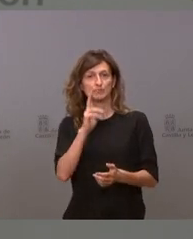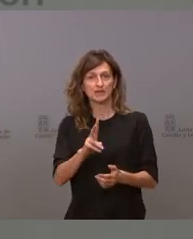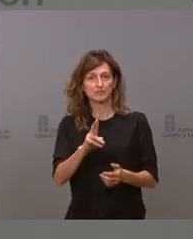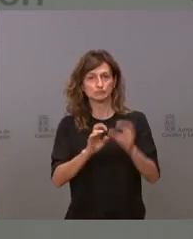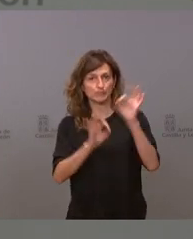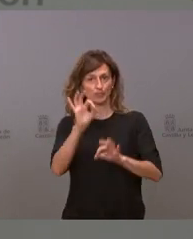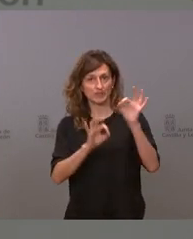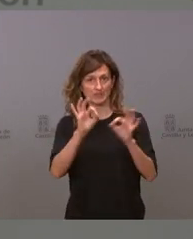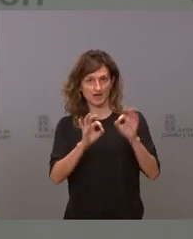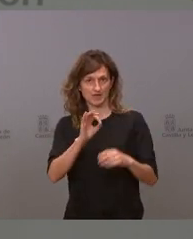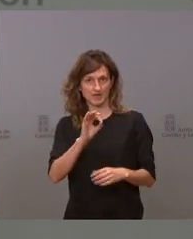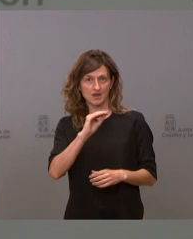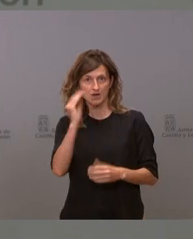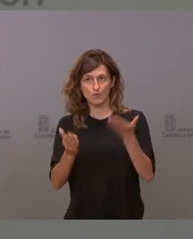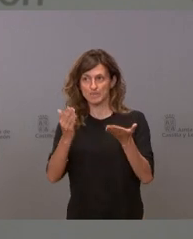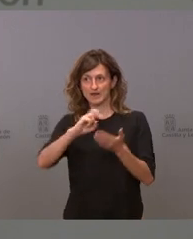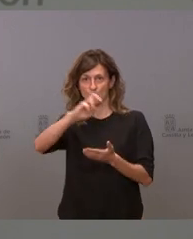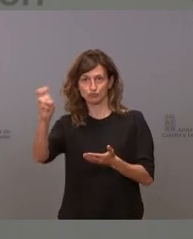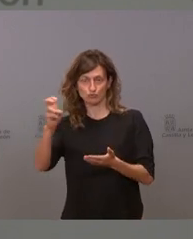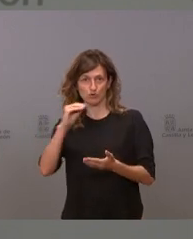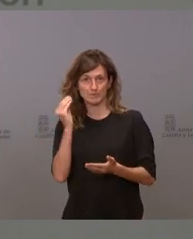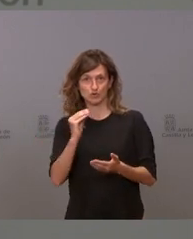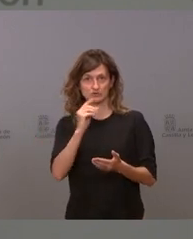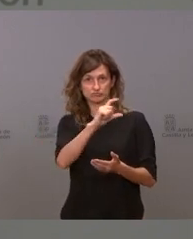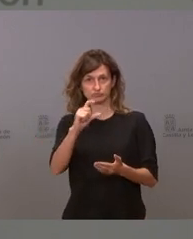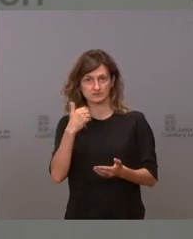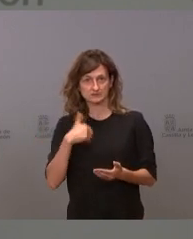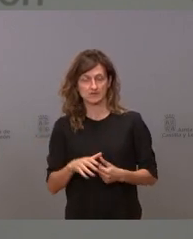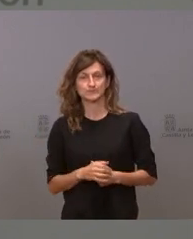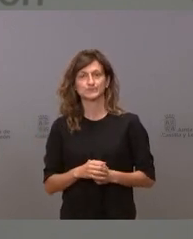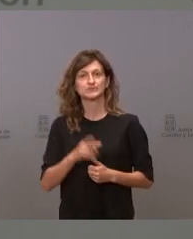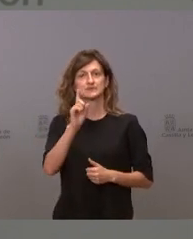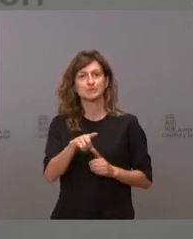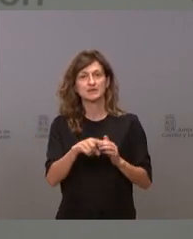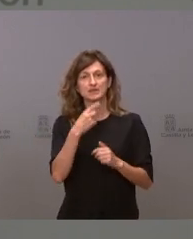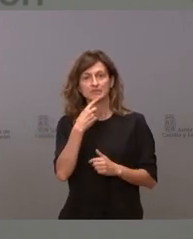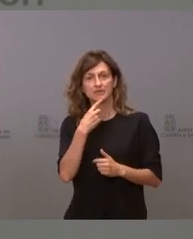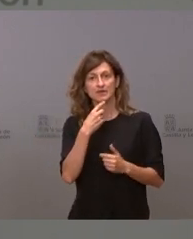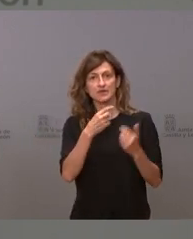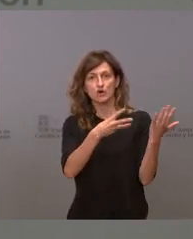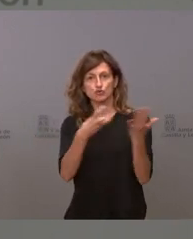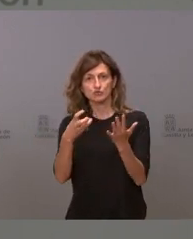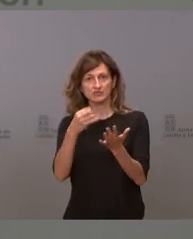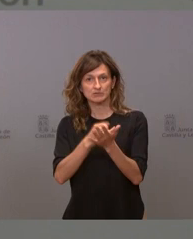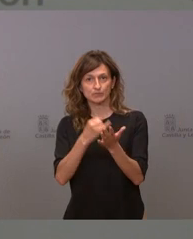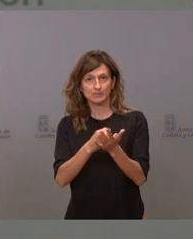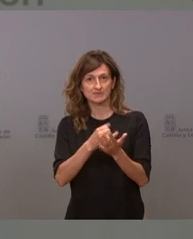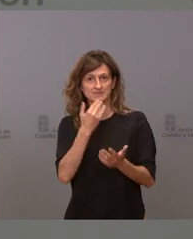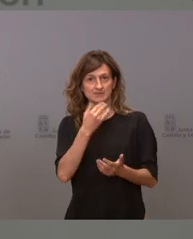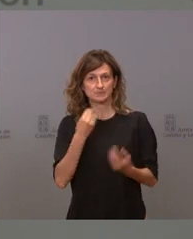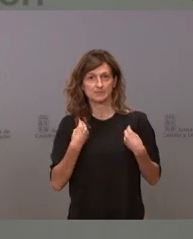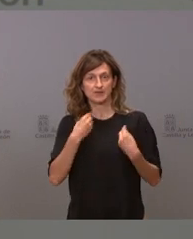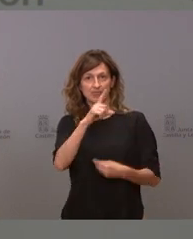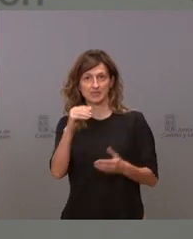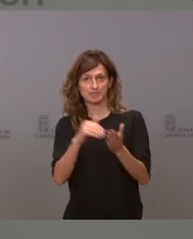porcentaje de cobertura completa seguimos estando 800 pruebas por cada 100.000 habitantes por encima de la